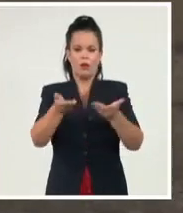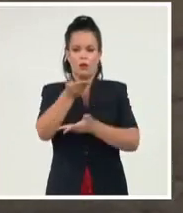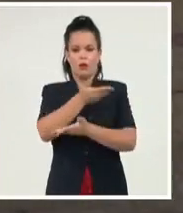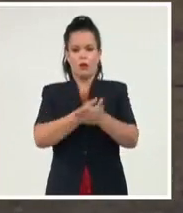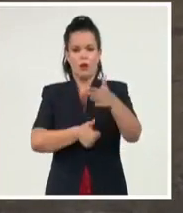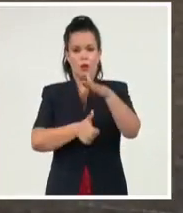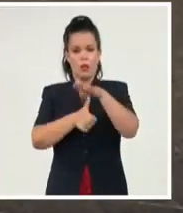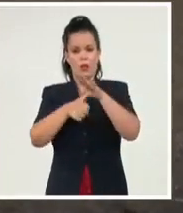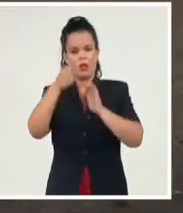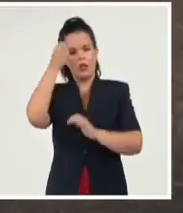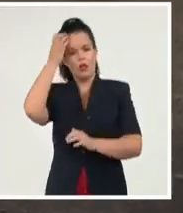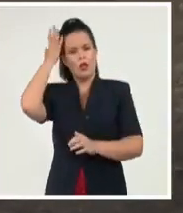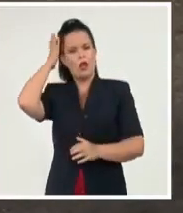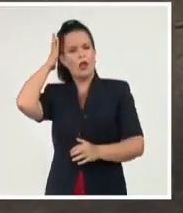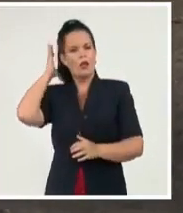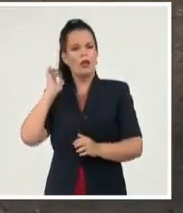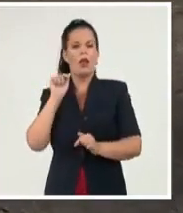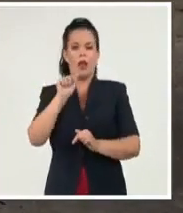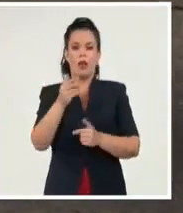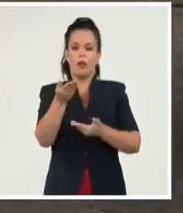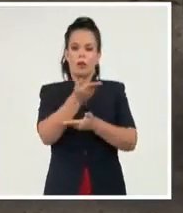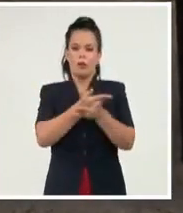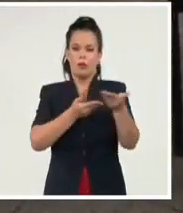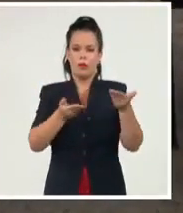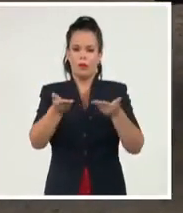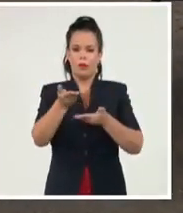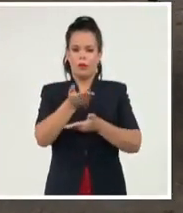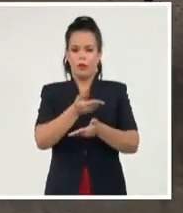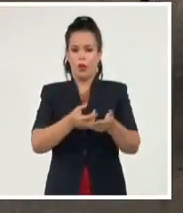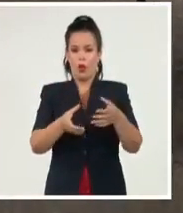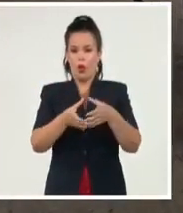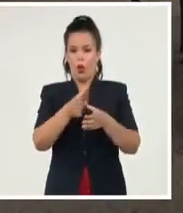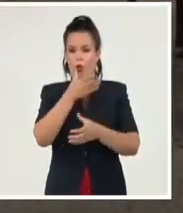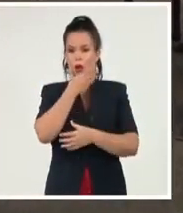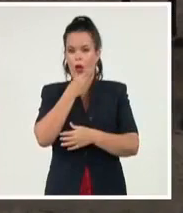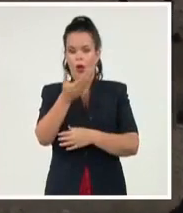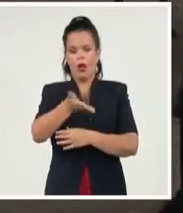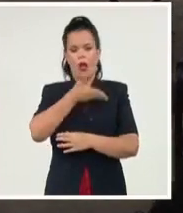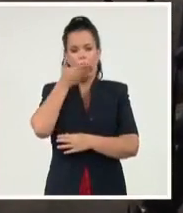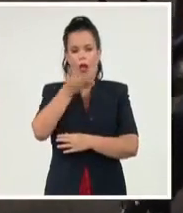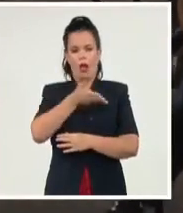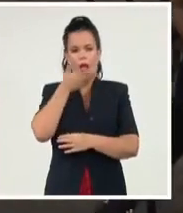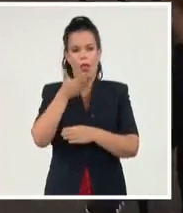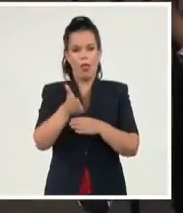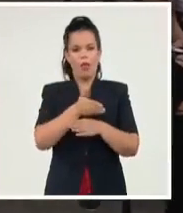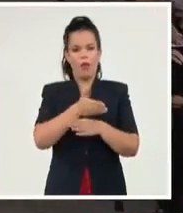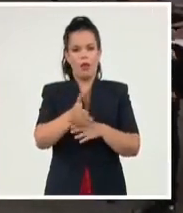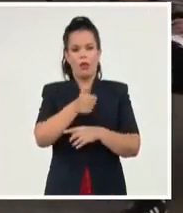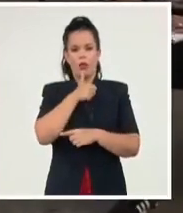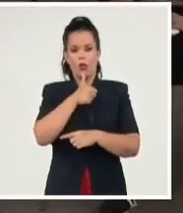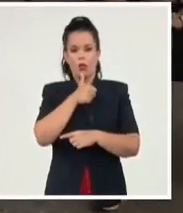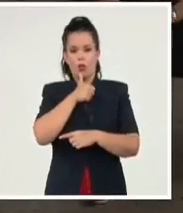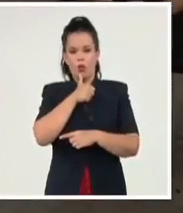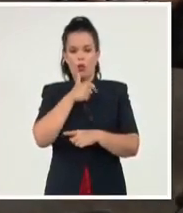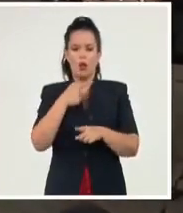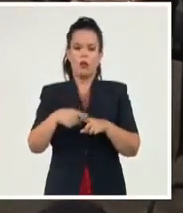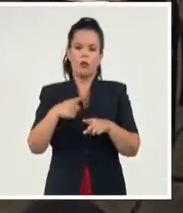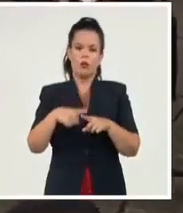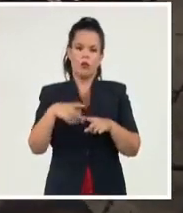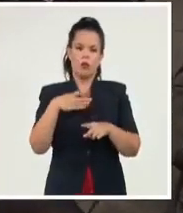Díaz Canel Bermúdez. En el diálogo, la joven generación planteó con transparencia inquietudes y desafíos para seguir